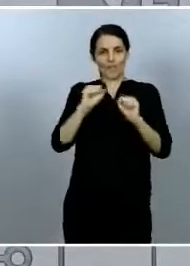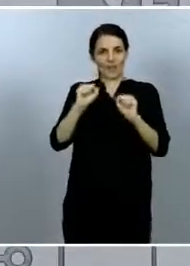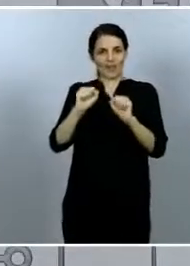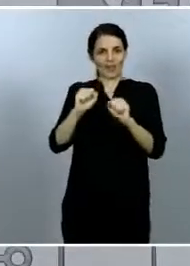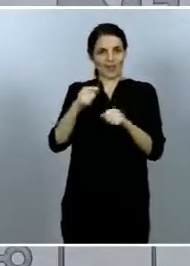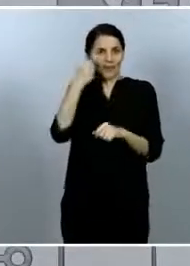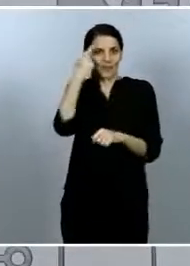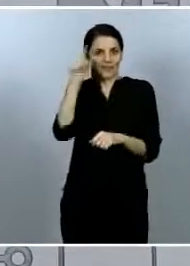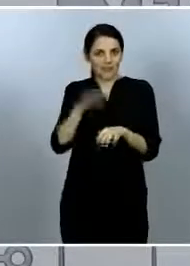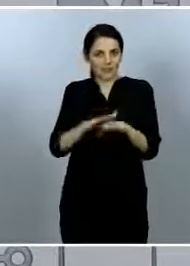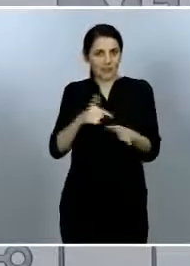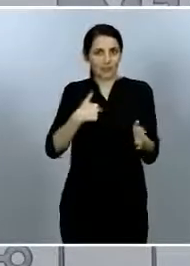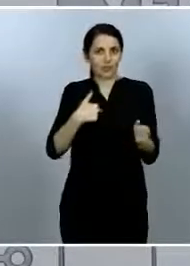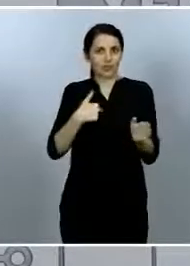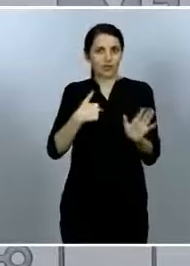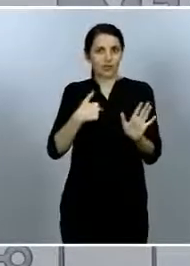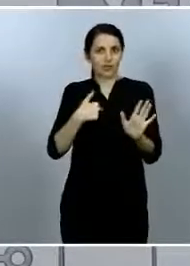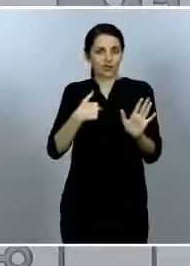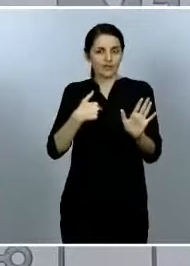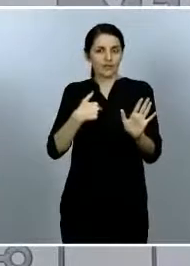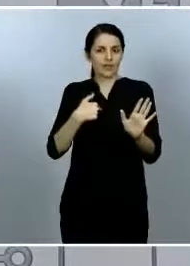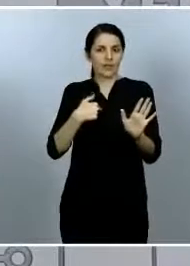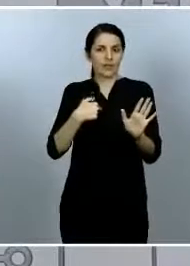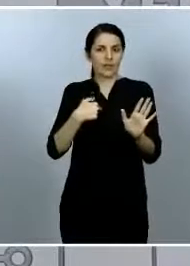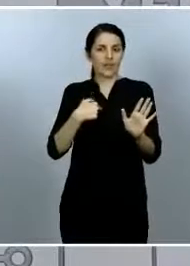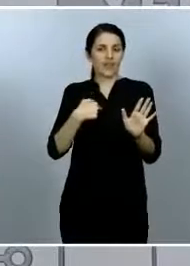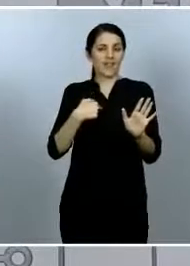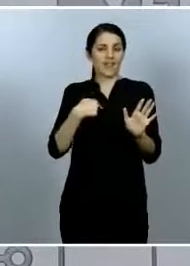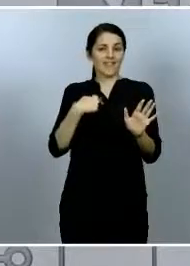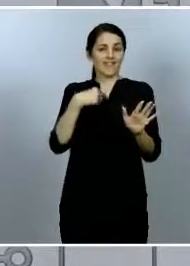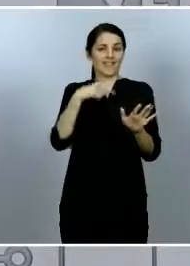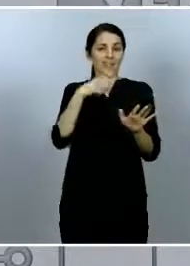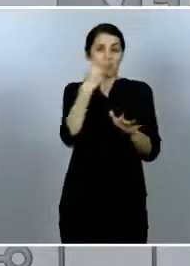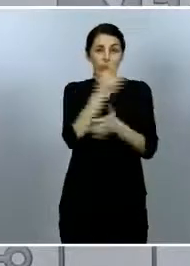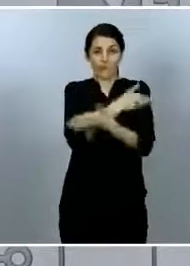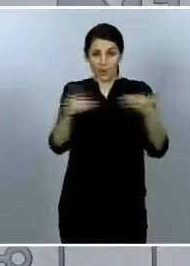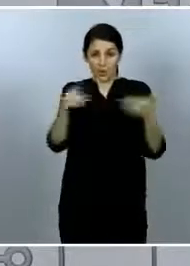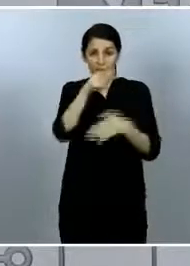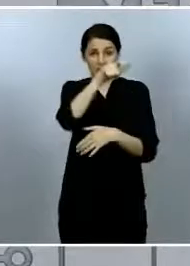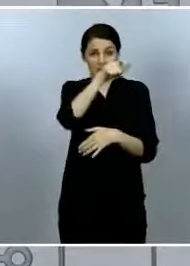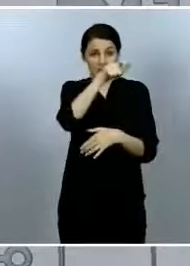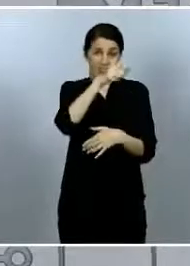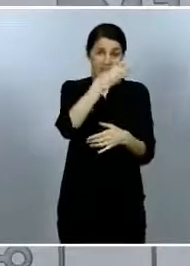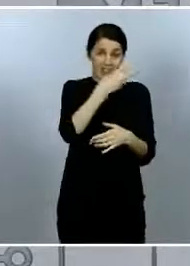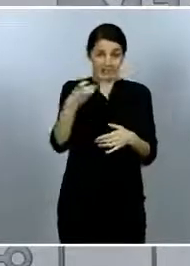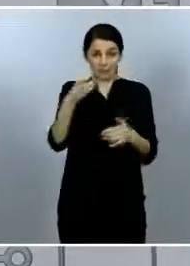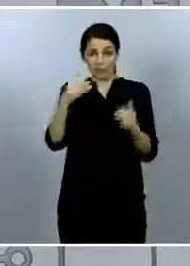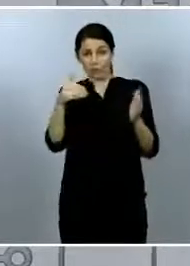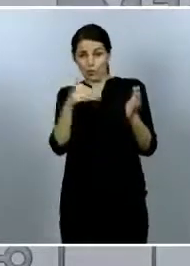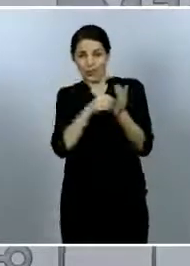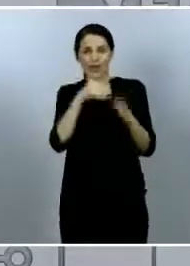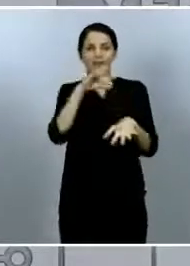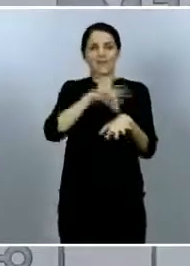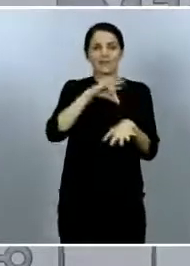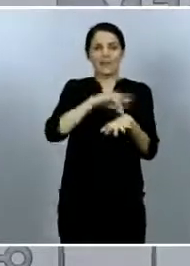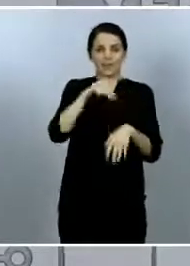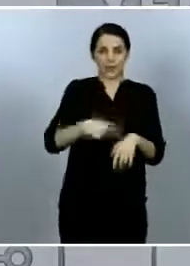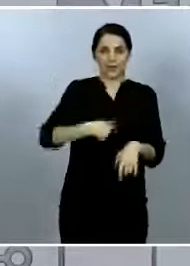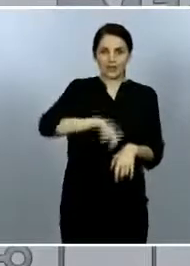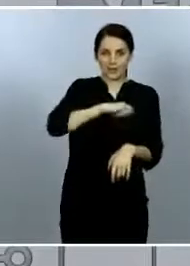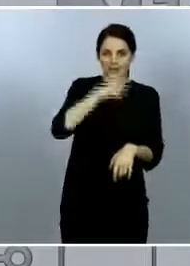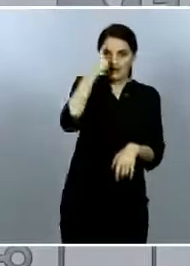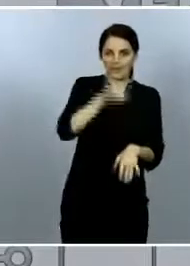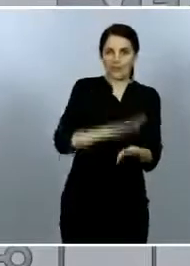infectados perdón no han sido casos alrededor de 2.300.000 infectados ha habido en España nosotros hemos